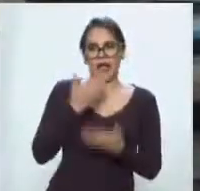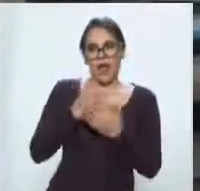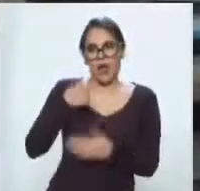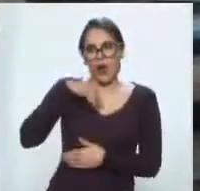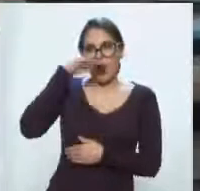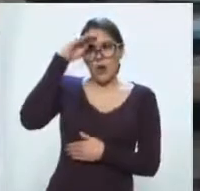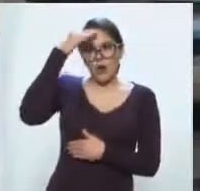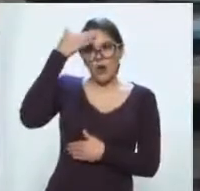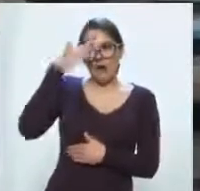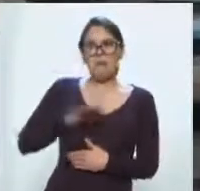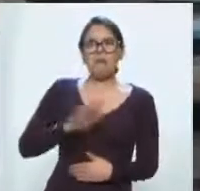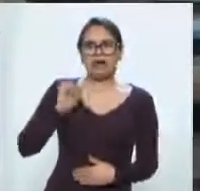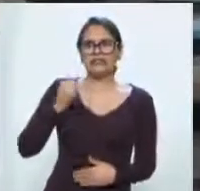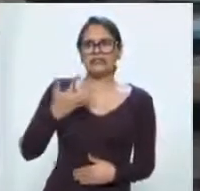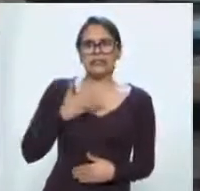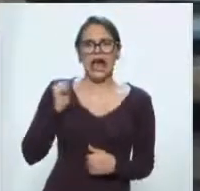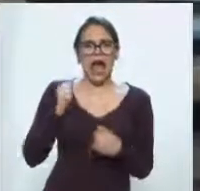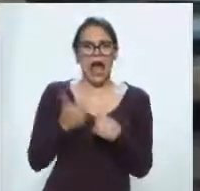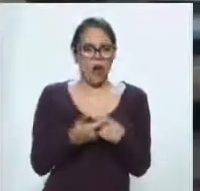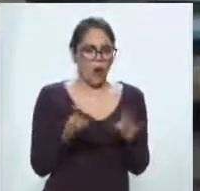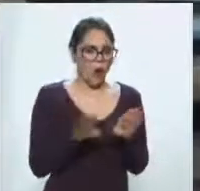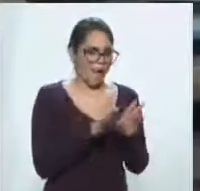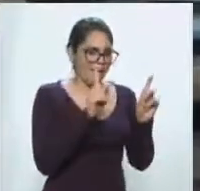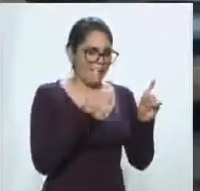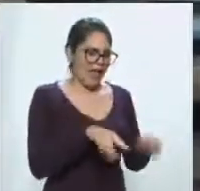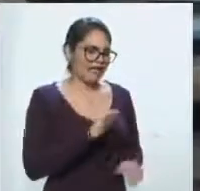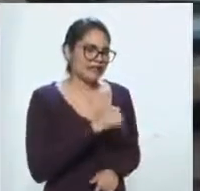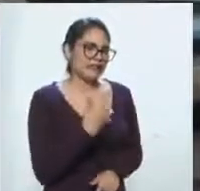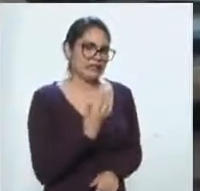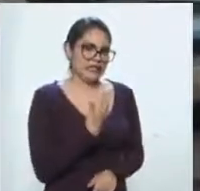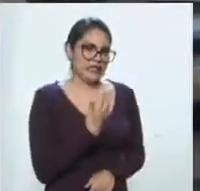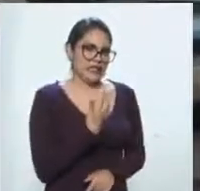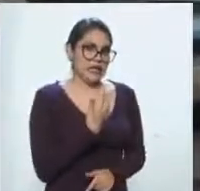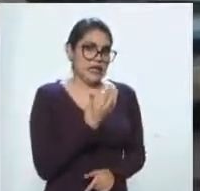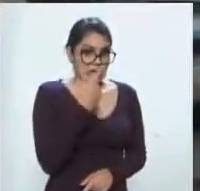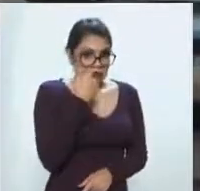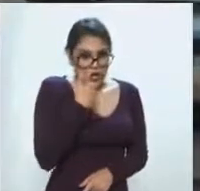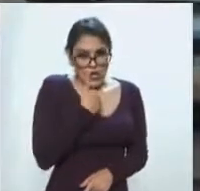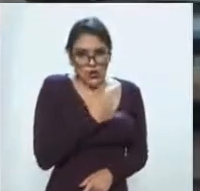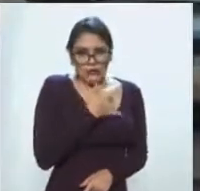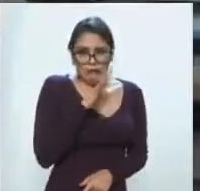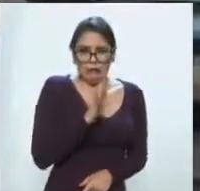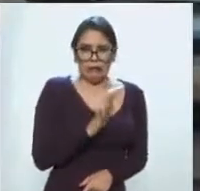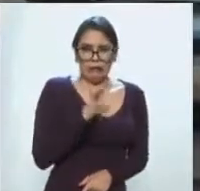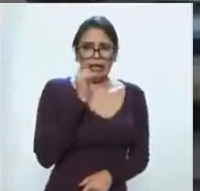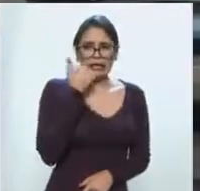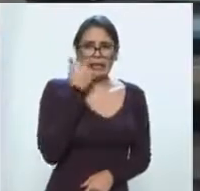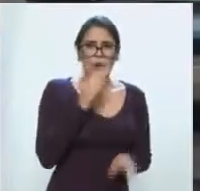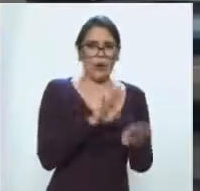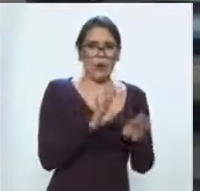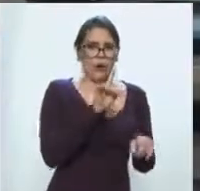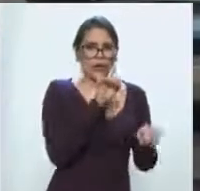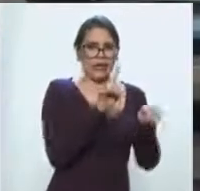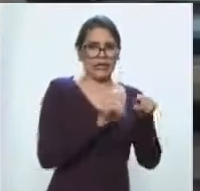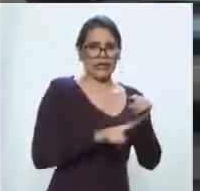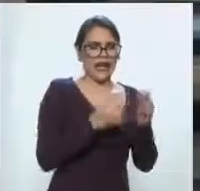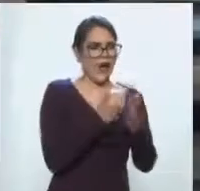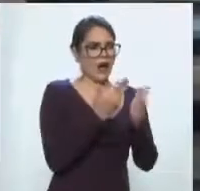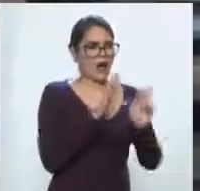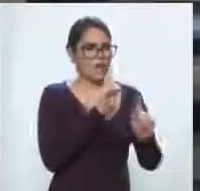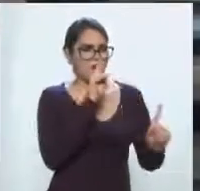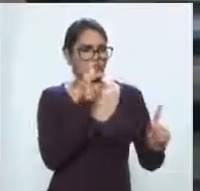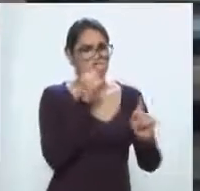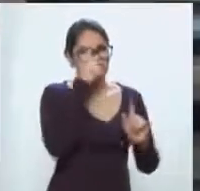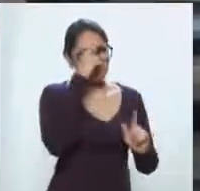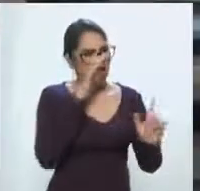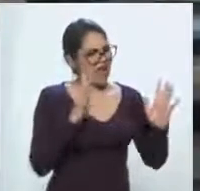a mí me tengo la impresión de que inteligente, que se ha buscado erradicar esta perspectiva de la guerra del narco,